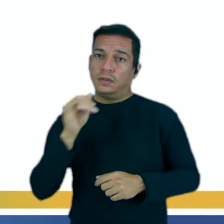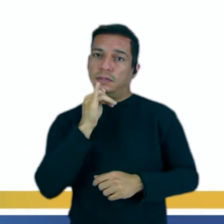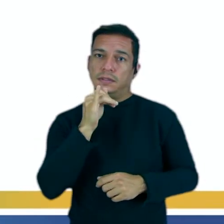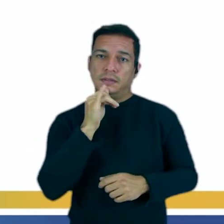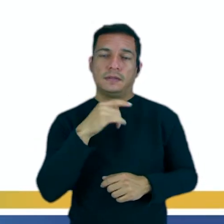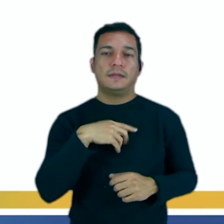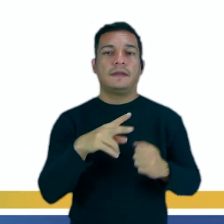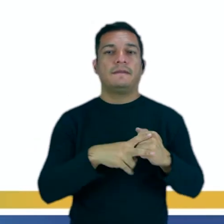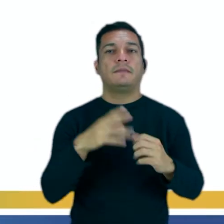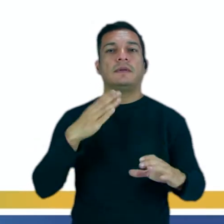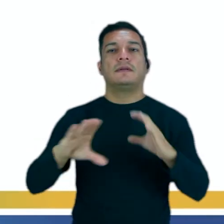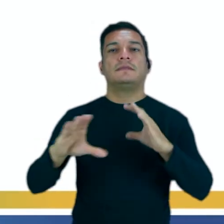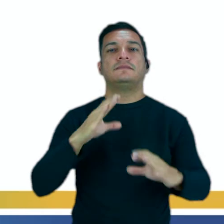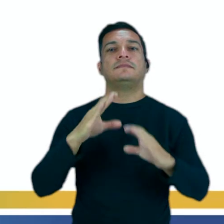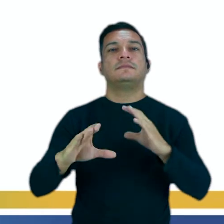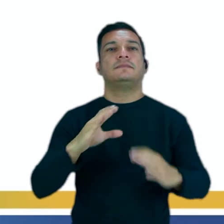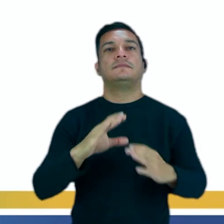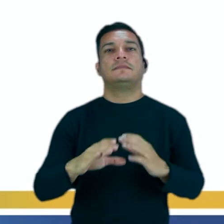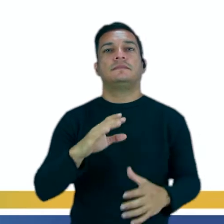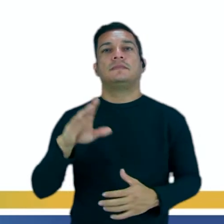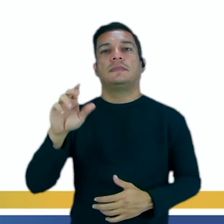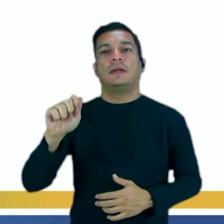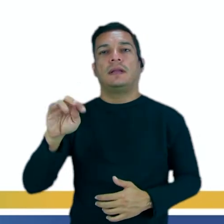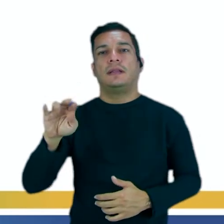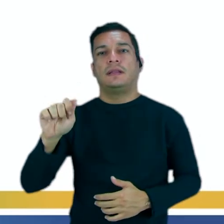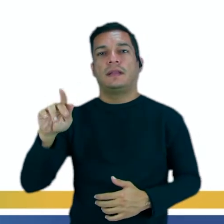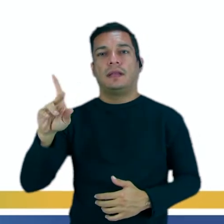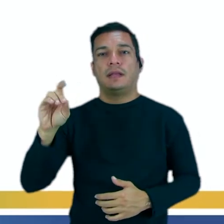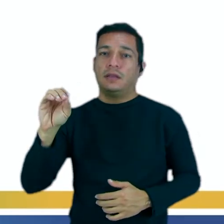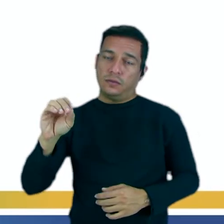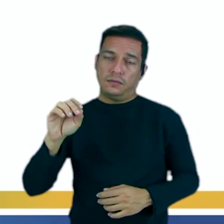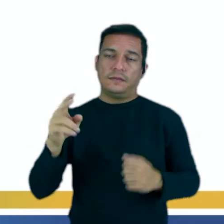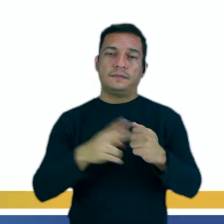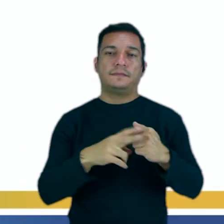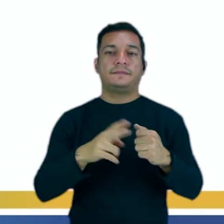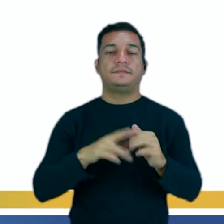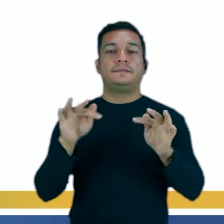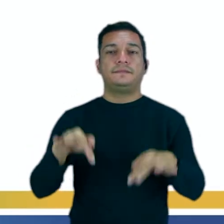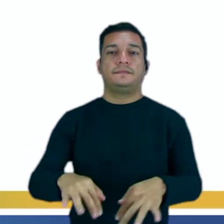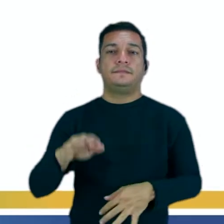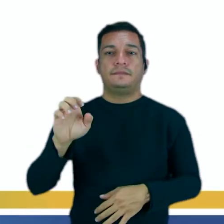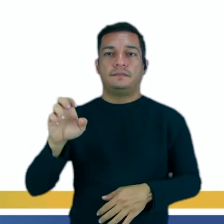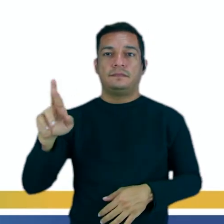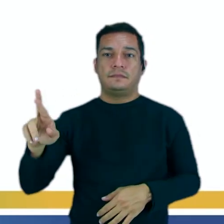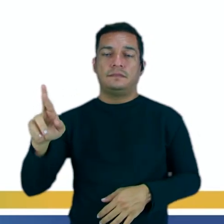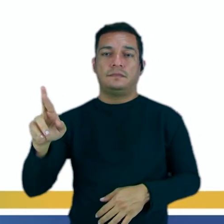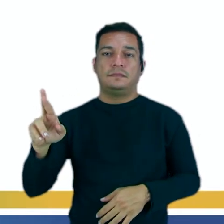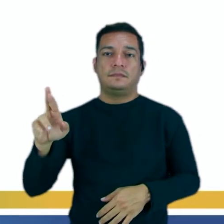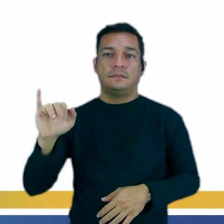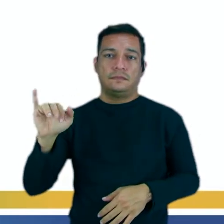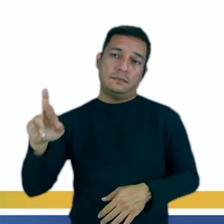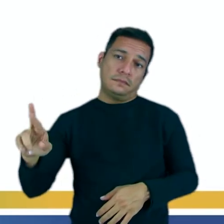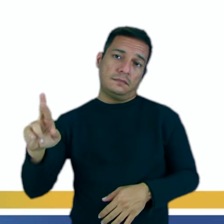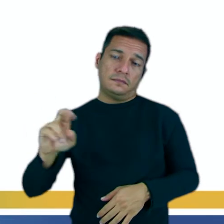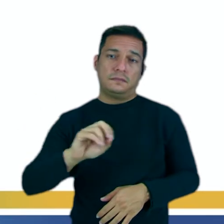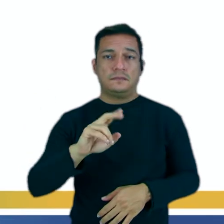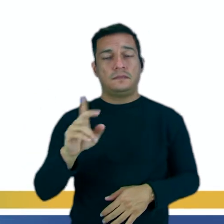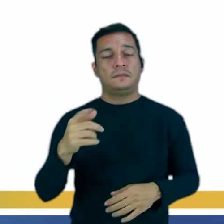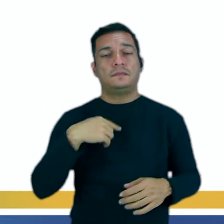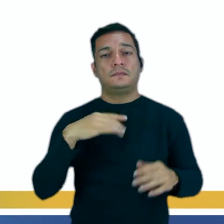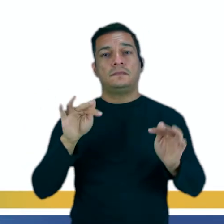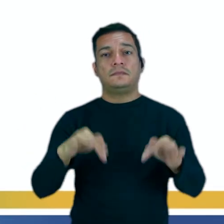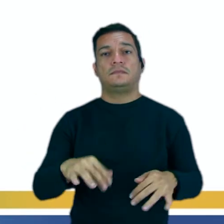ejemplo, verbo cantar se quedó cantando, ¿sí? Verbos terminados en ER o IR, yo pongo la